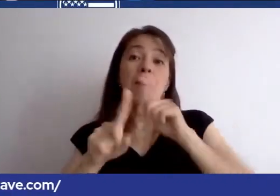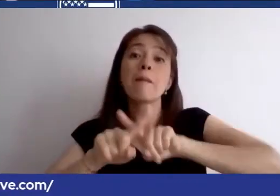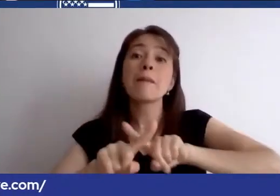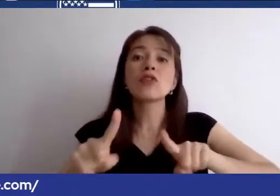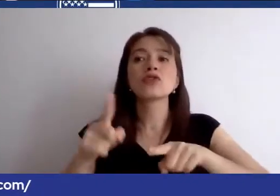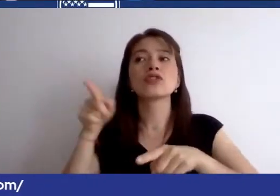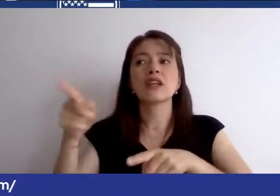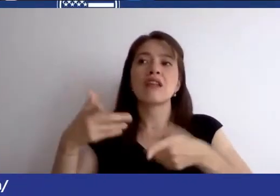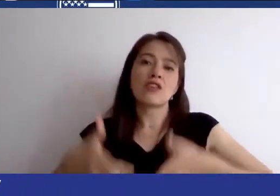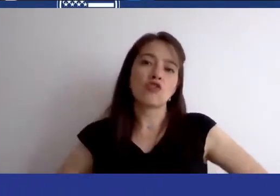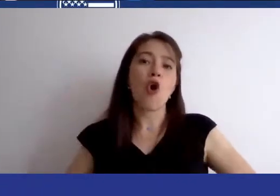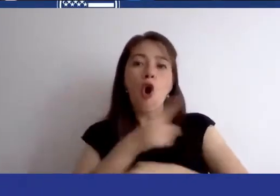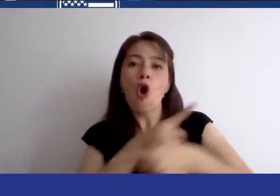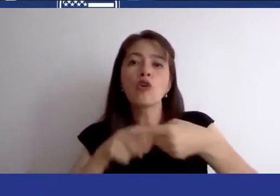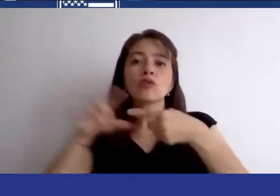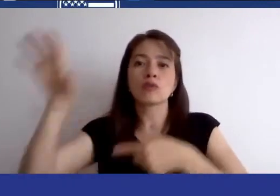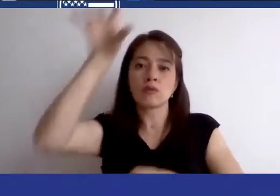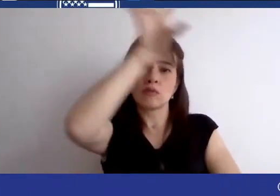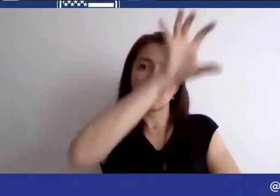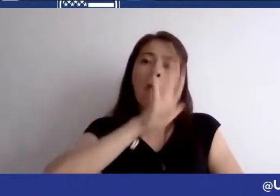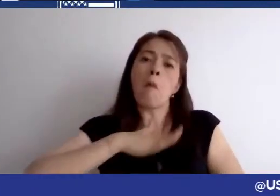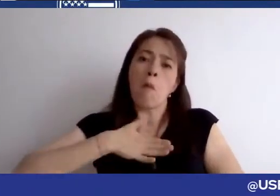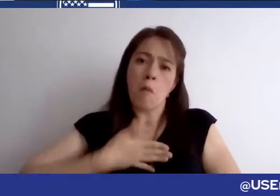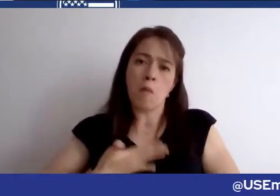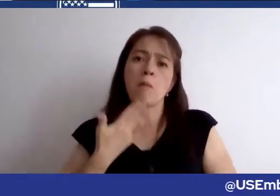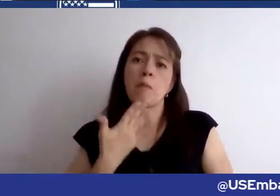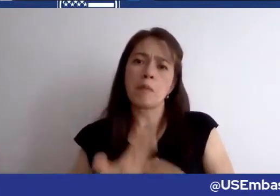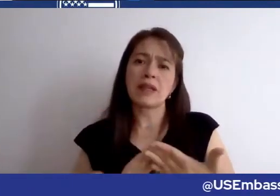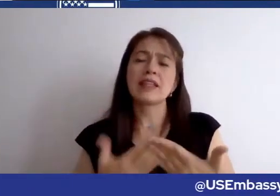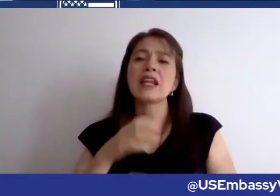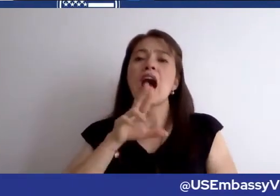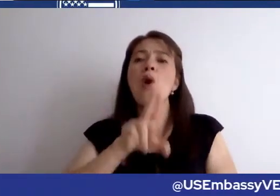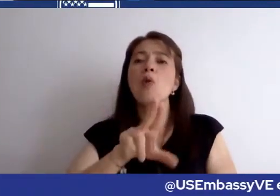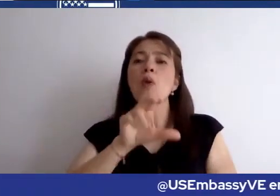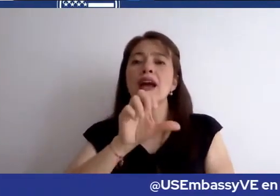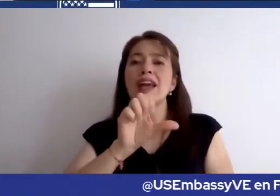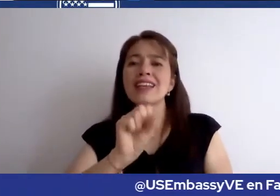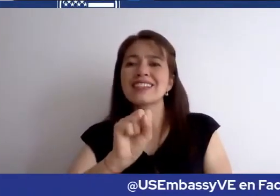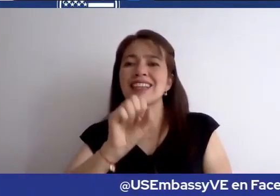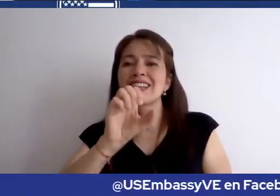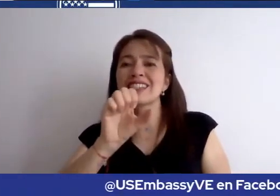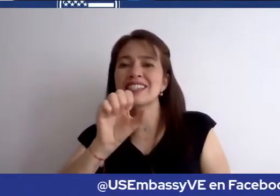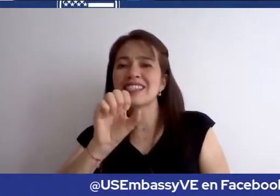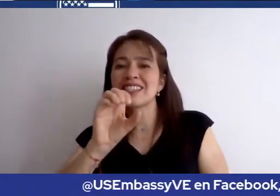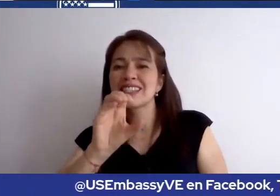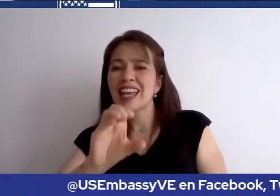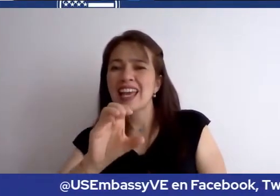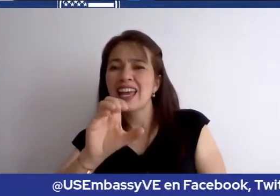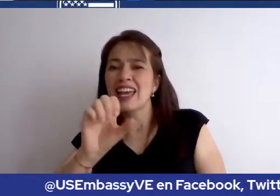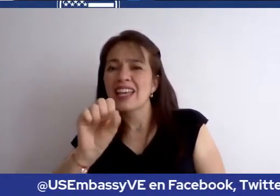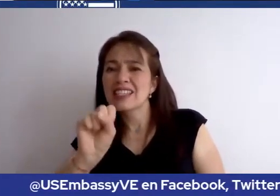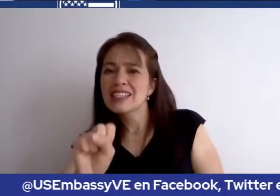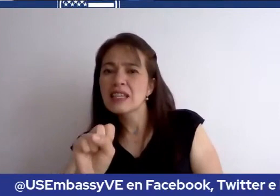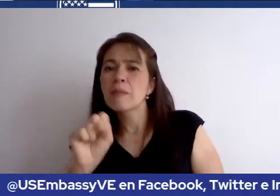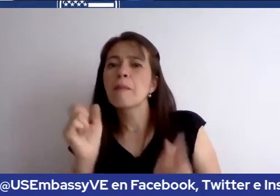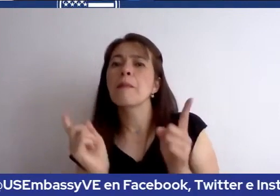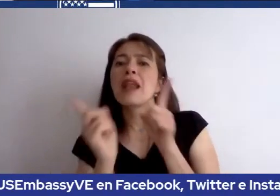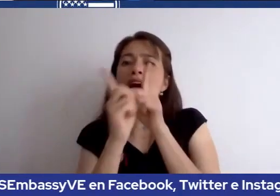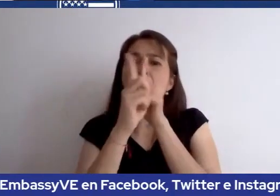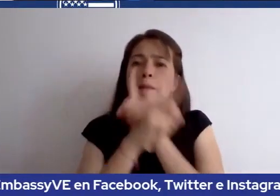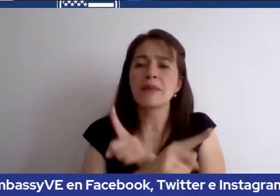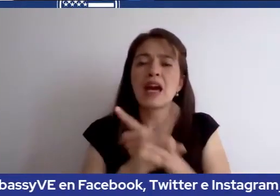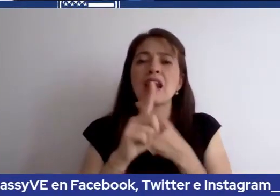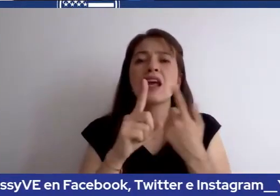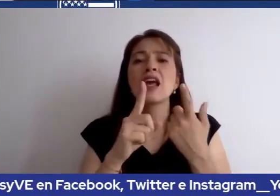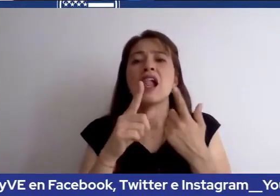país puede solicitar a uscis para cambiar su sitio para hacer su